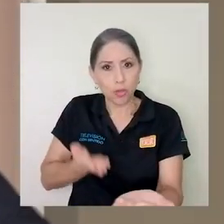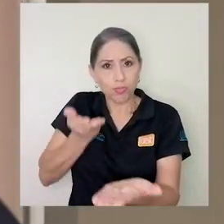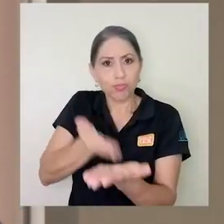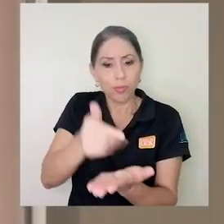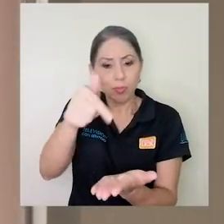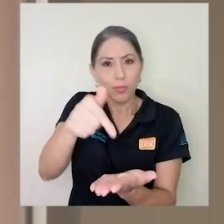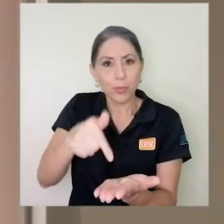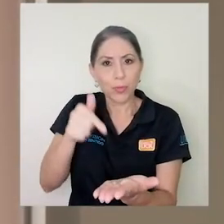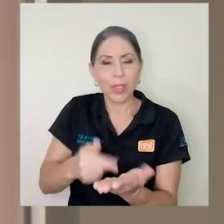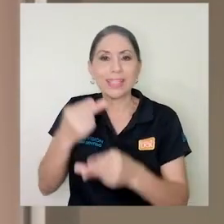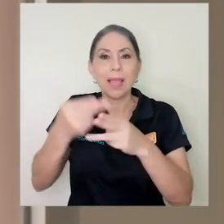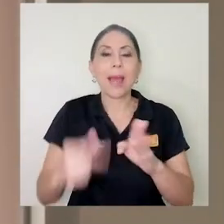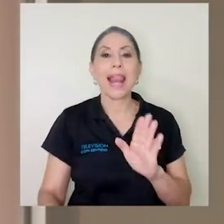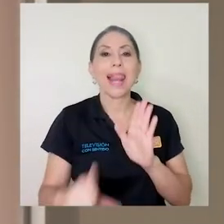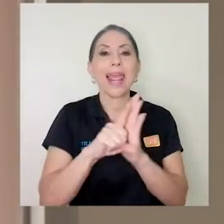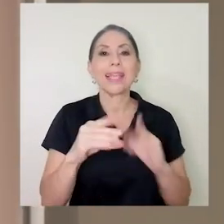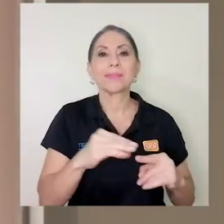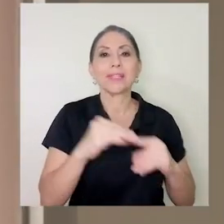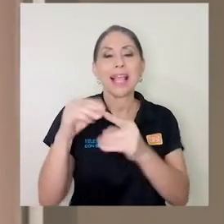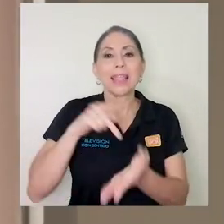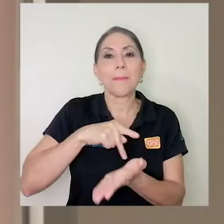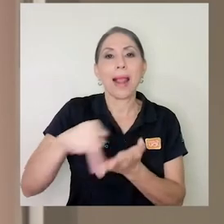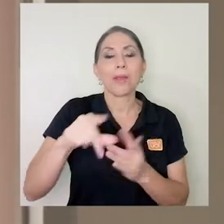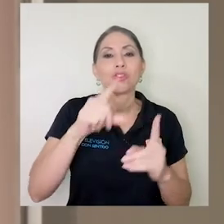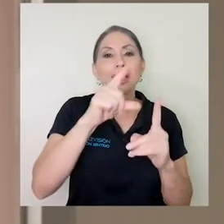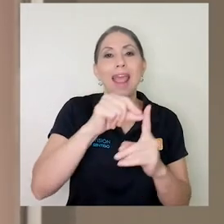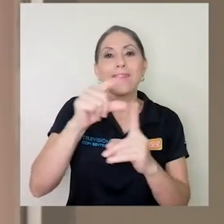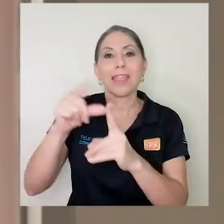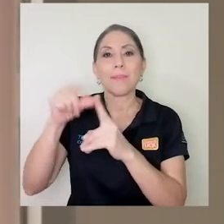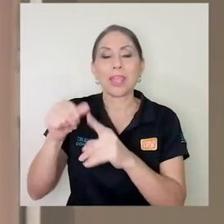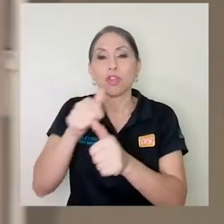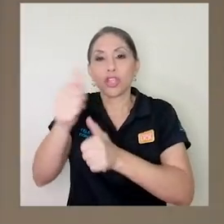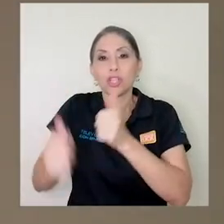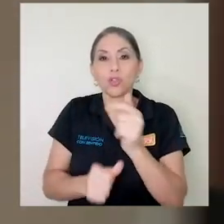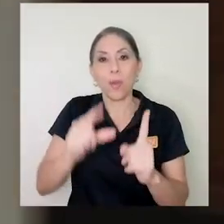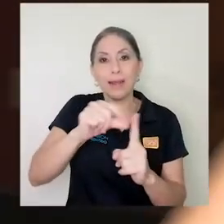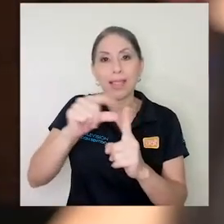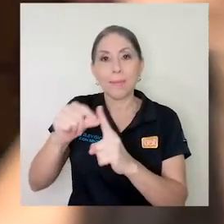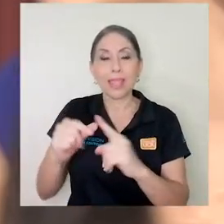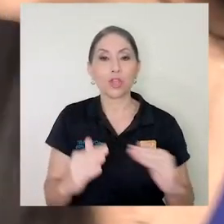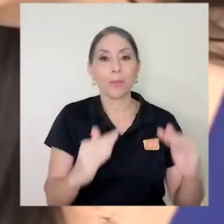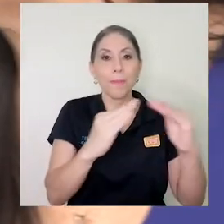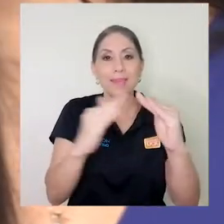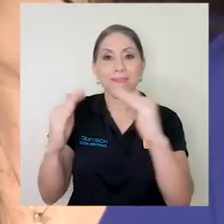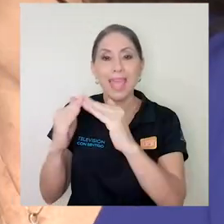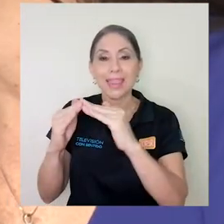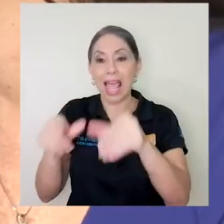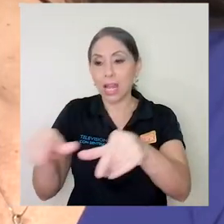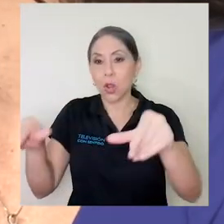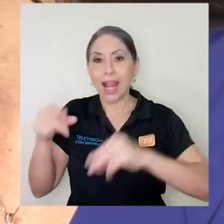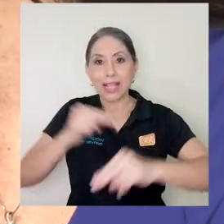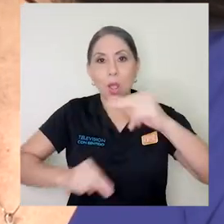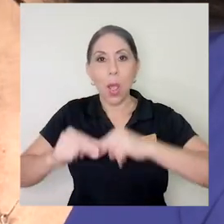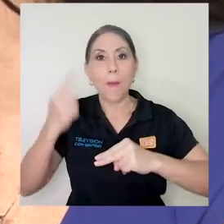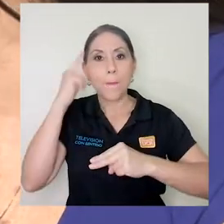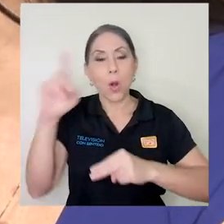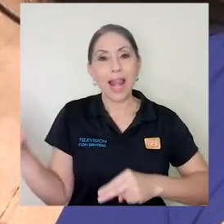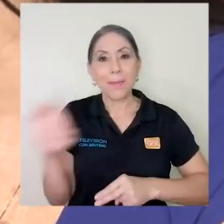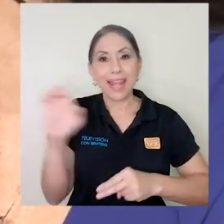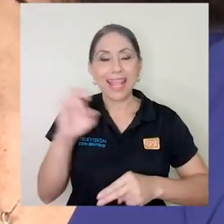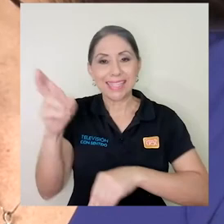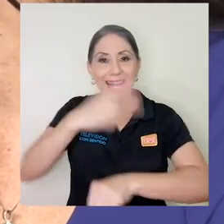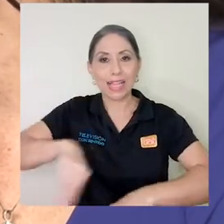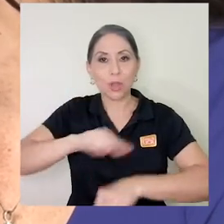proyecto Ley Especial de Pago de Arrendamientos y Subarrendamientos de Vivienda y Locales Comerciales por la emergencia